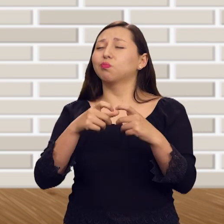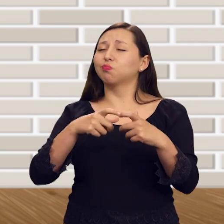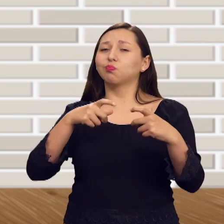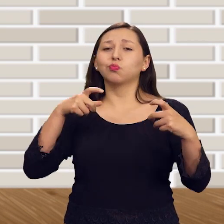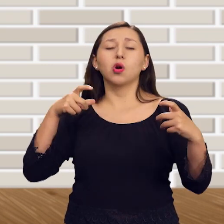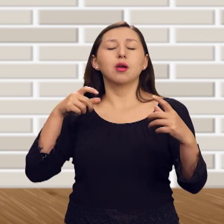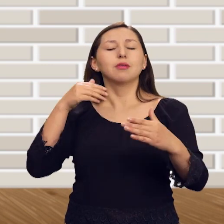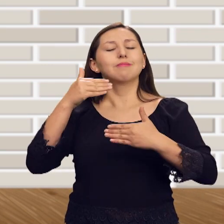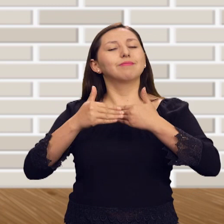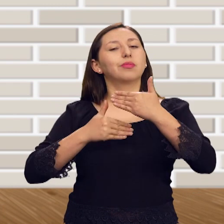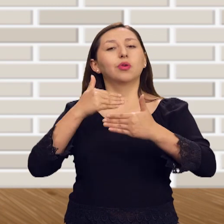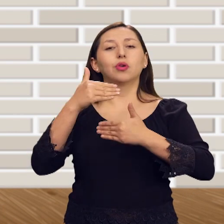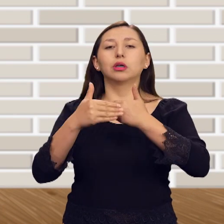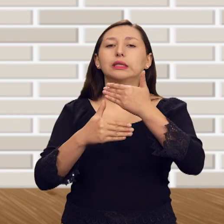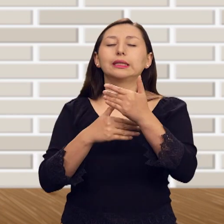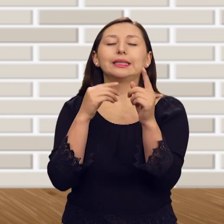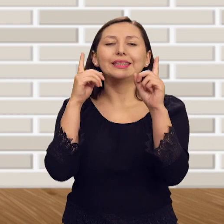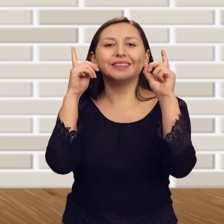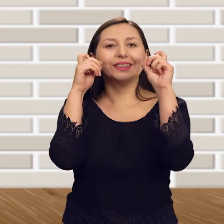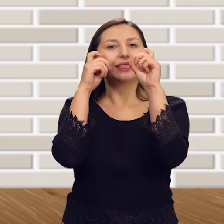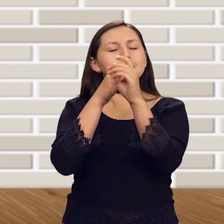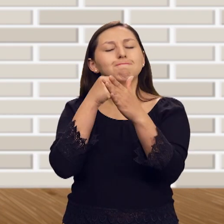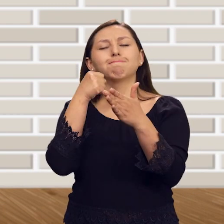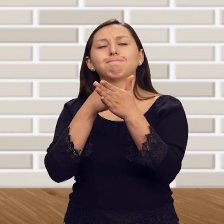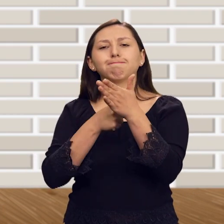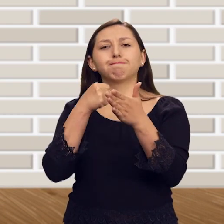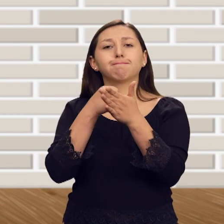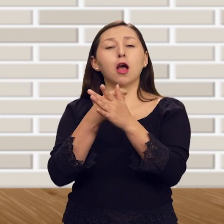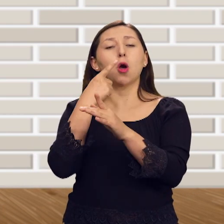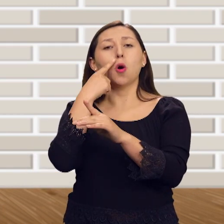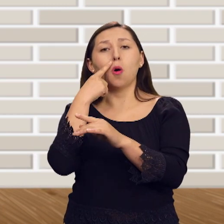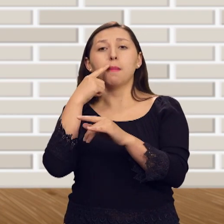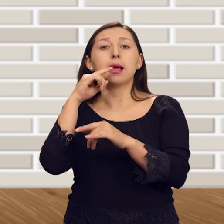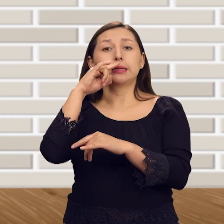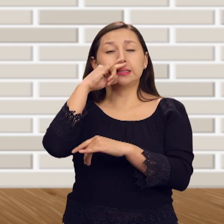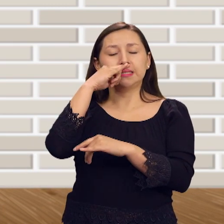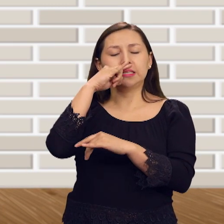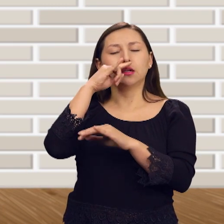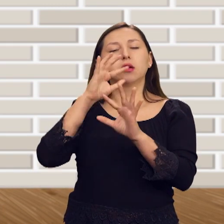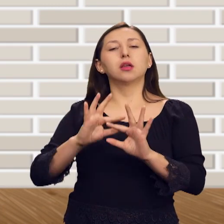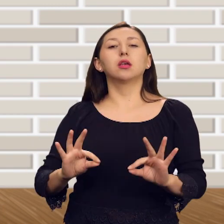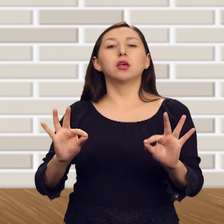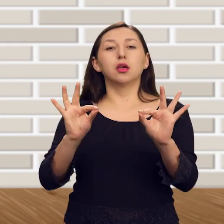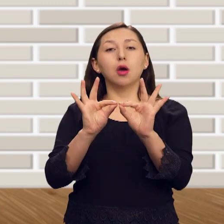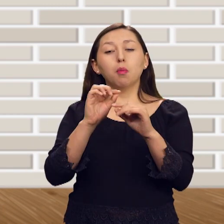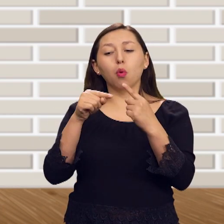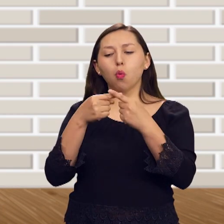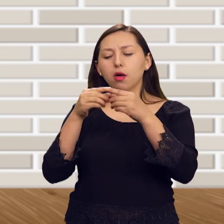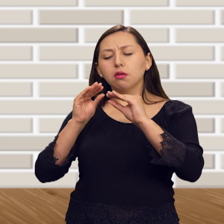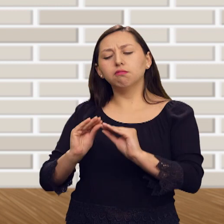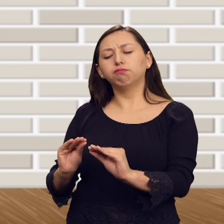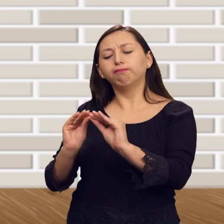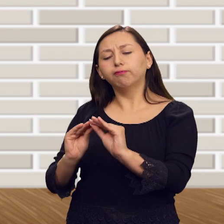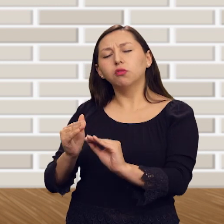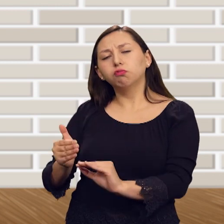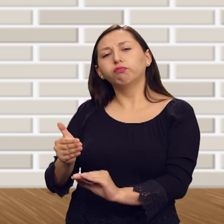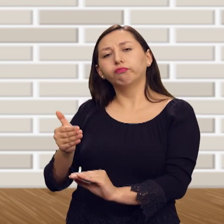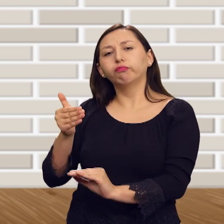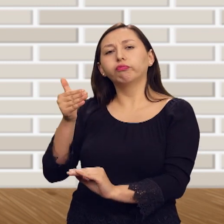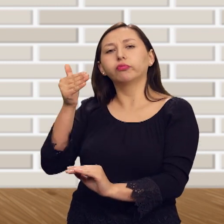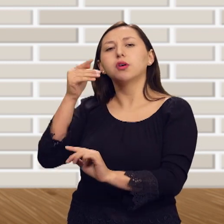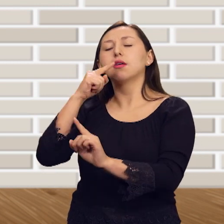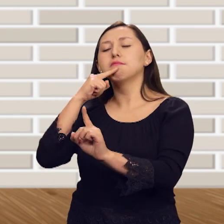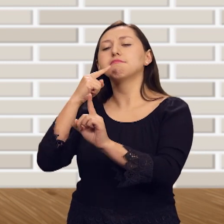sido un proceso en el cual también están involucrados hombres y niños, ya que su implicación activa es la clave